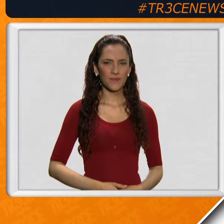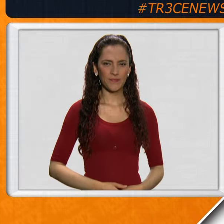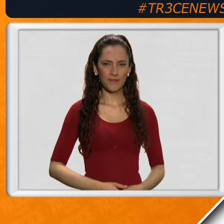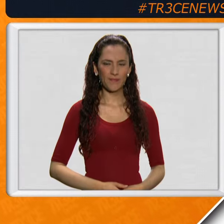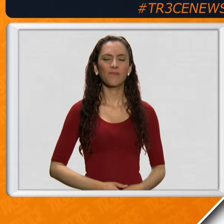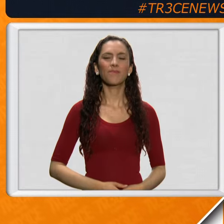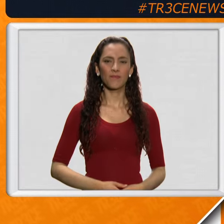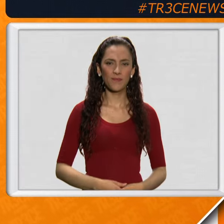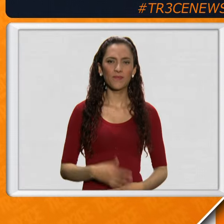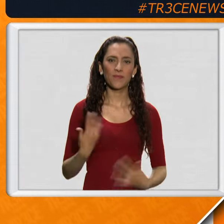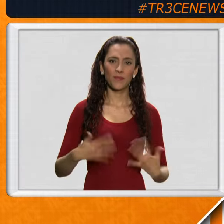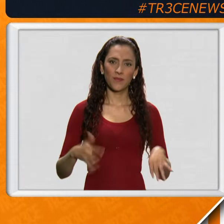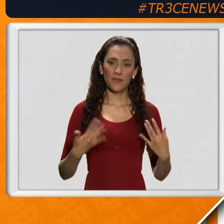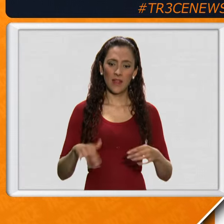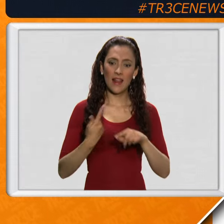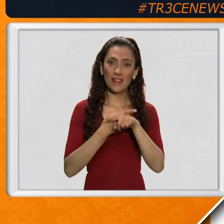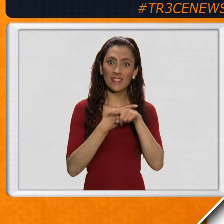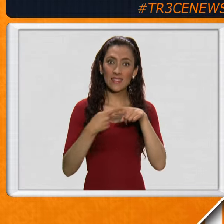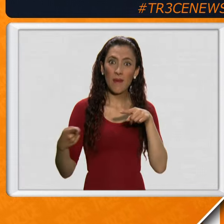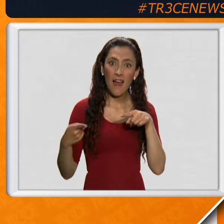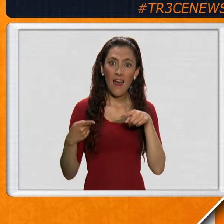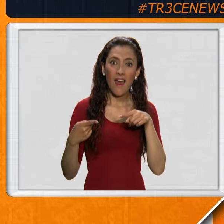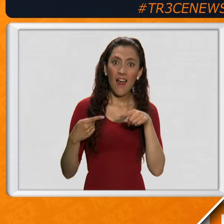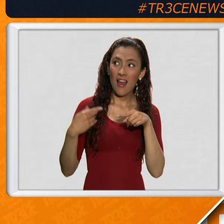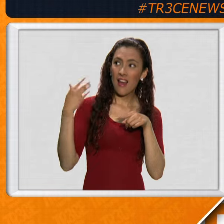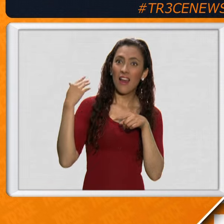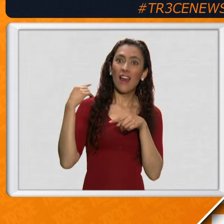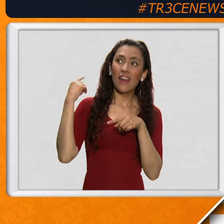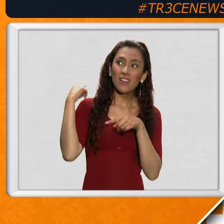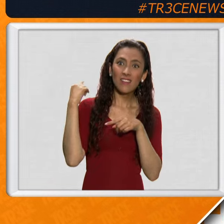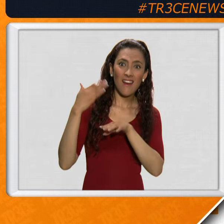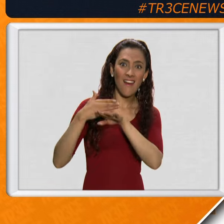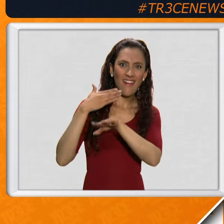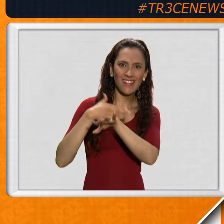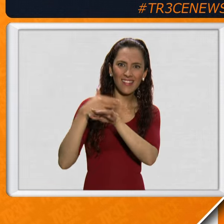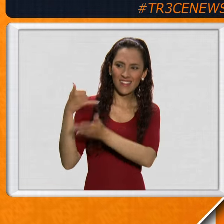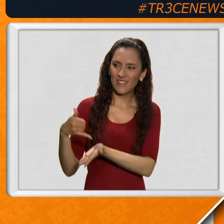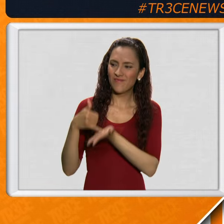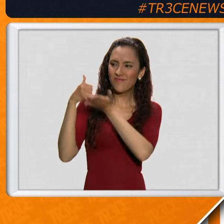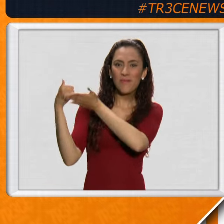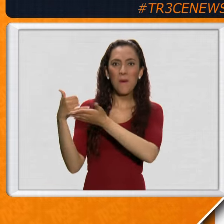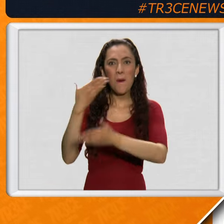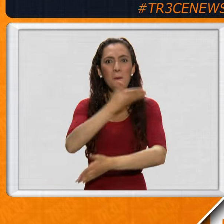Hotel del